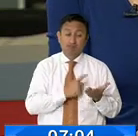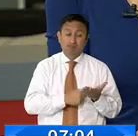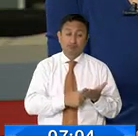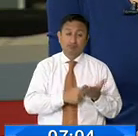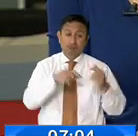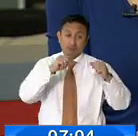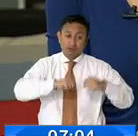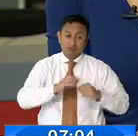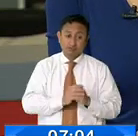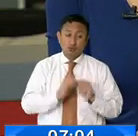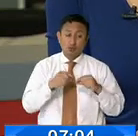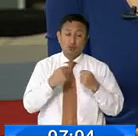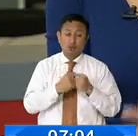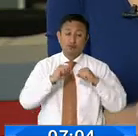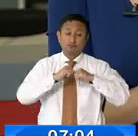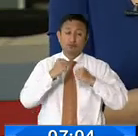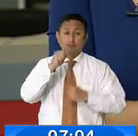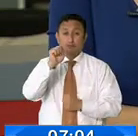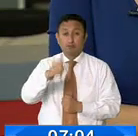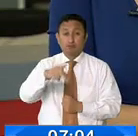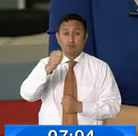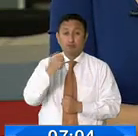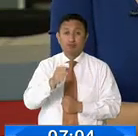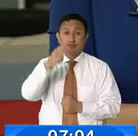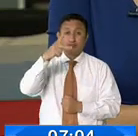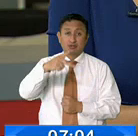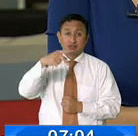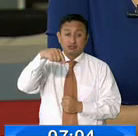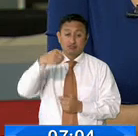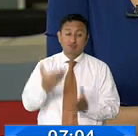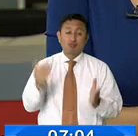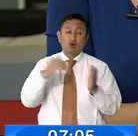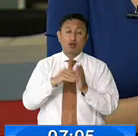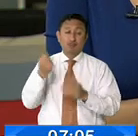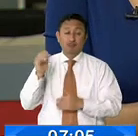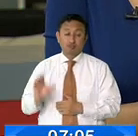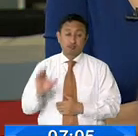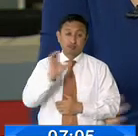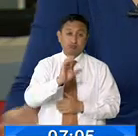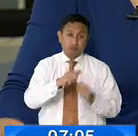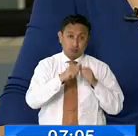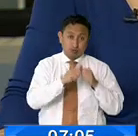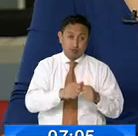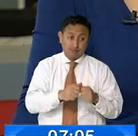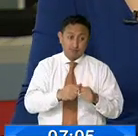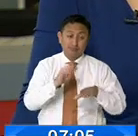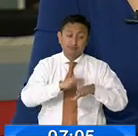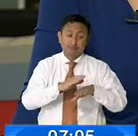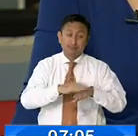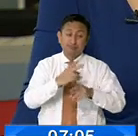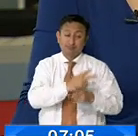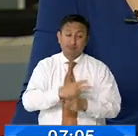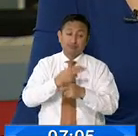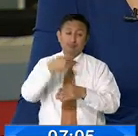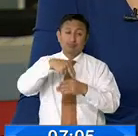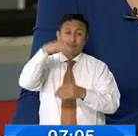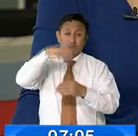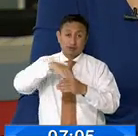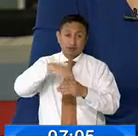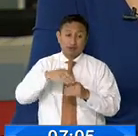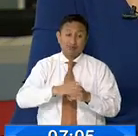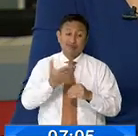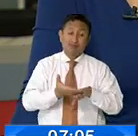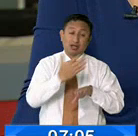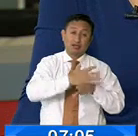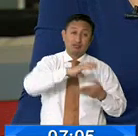analizar si al Partido Sociedad Patriótica se le asigna nuevamente o no el Fondo Partidista Permanente, que de acuerdo al Consejo Nacional Electoral se le